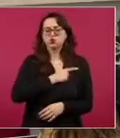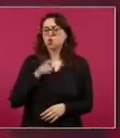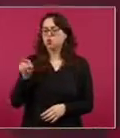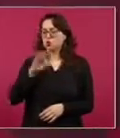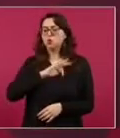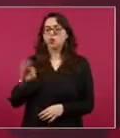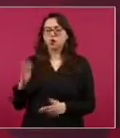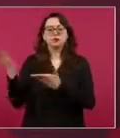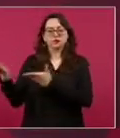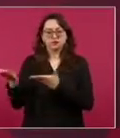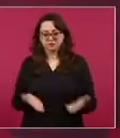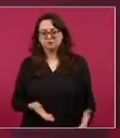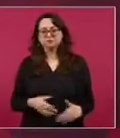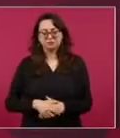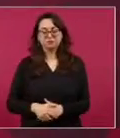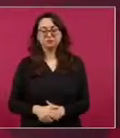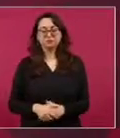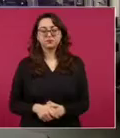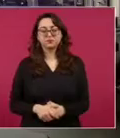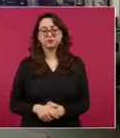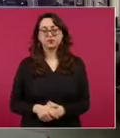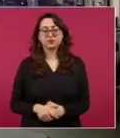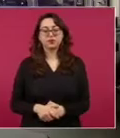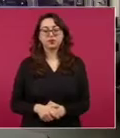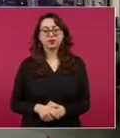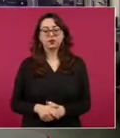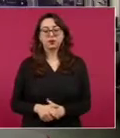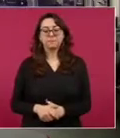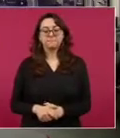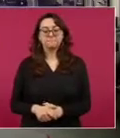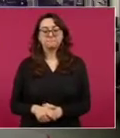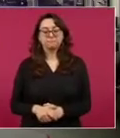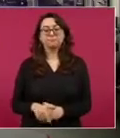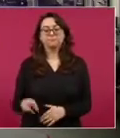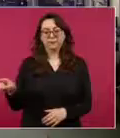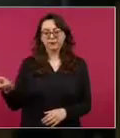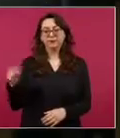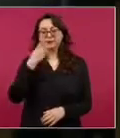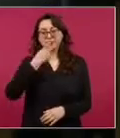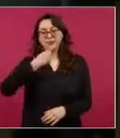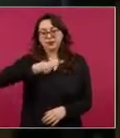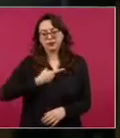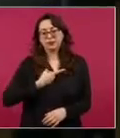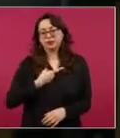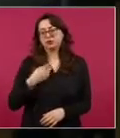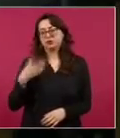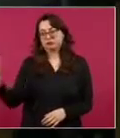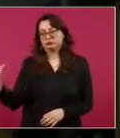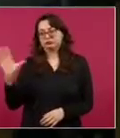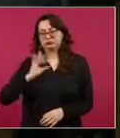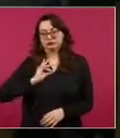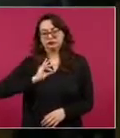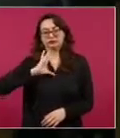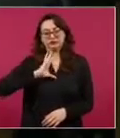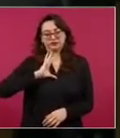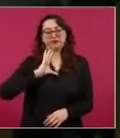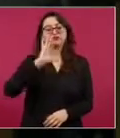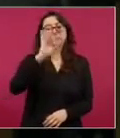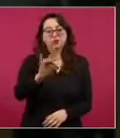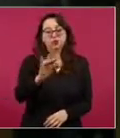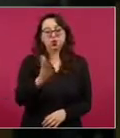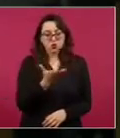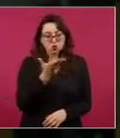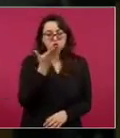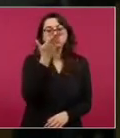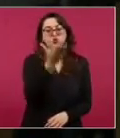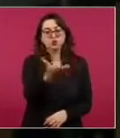nada más nos ponemos de acuerdo. Sí, él ha pedido por medio de la agencia en esta entrevista exclusiva que quiere reunirse con